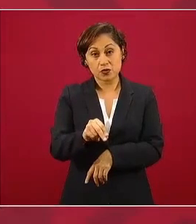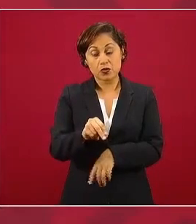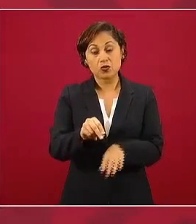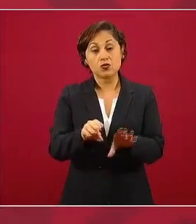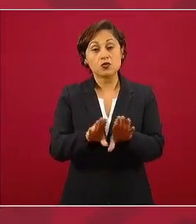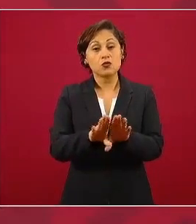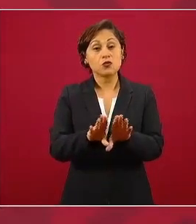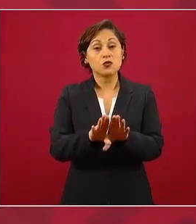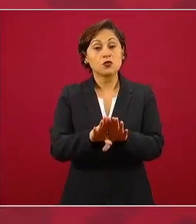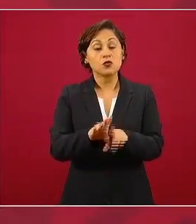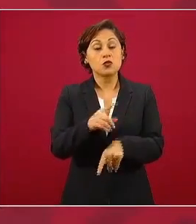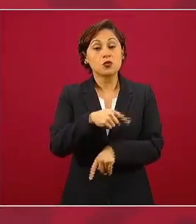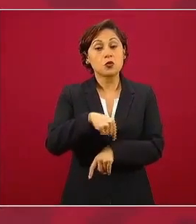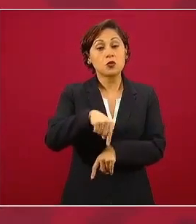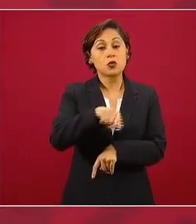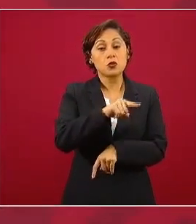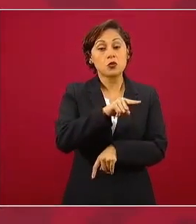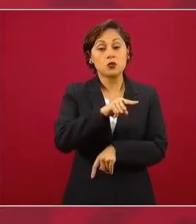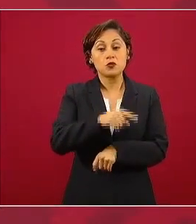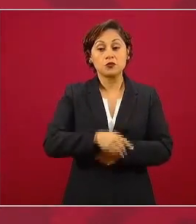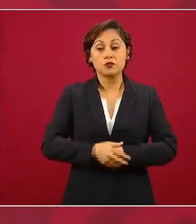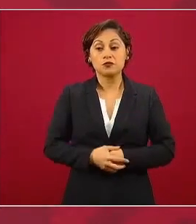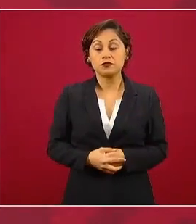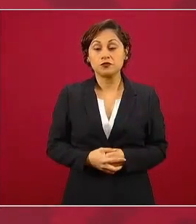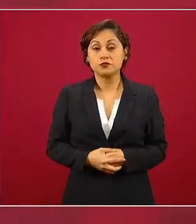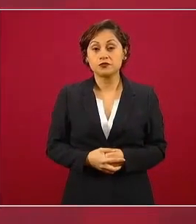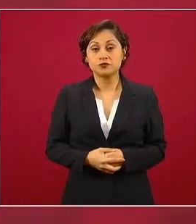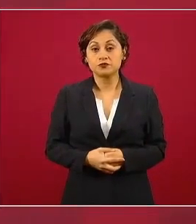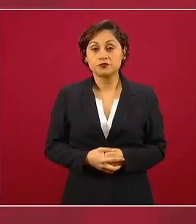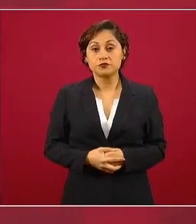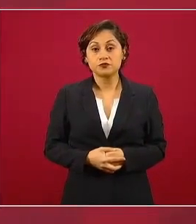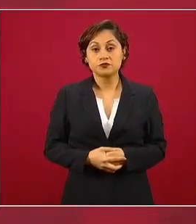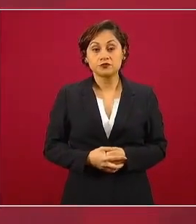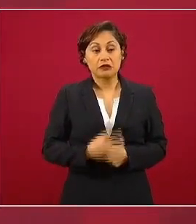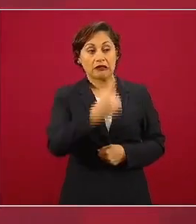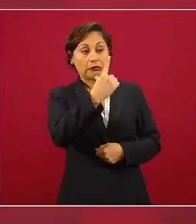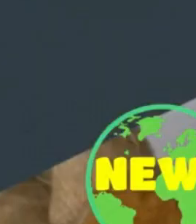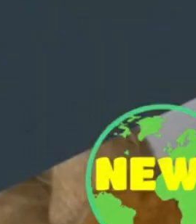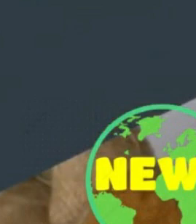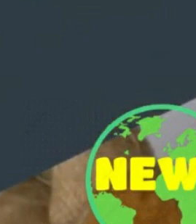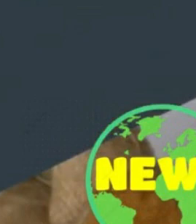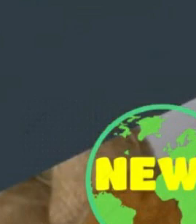la investidura presidencial.